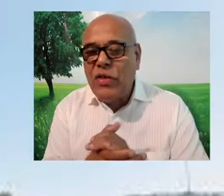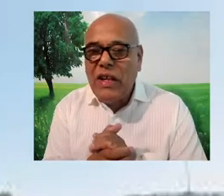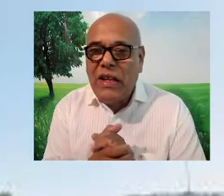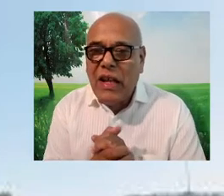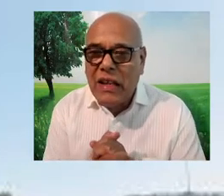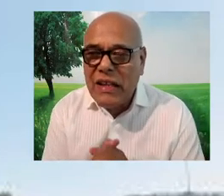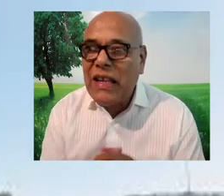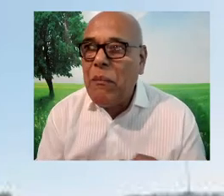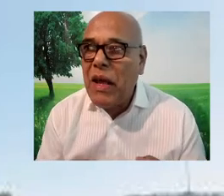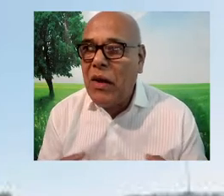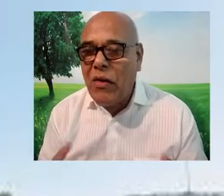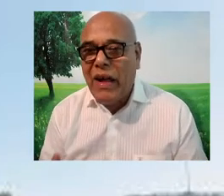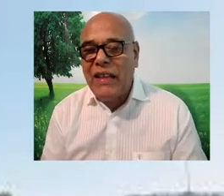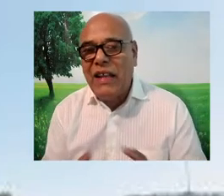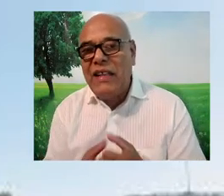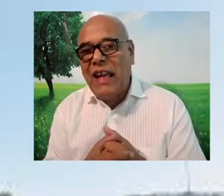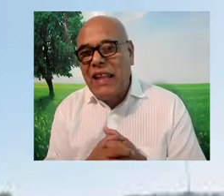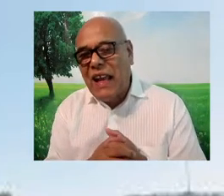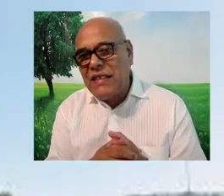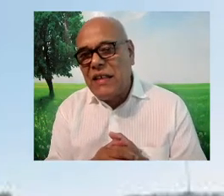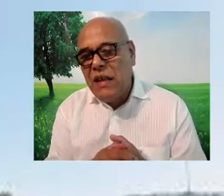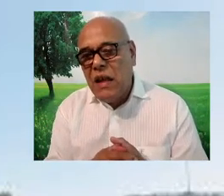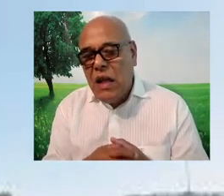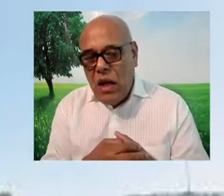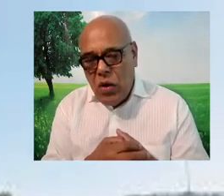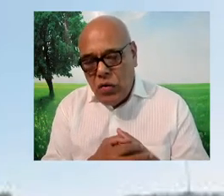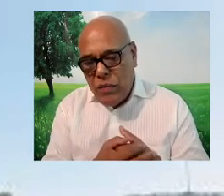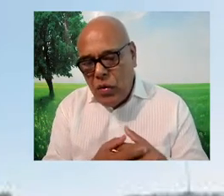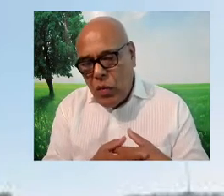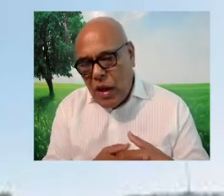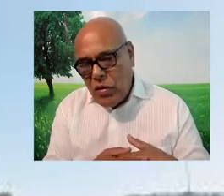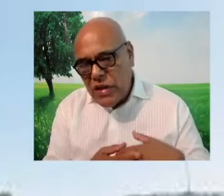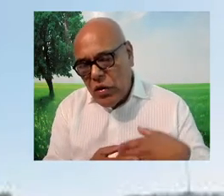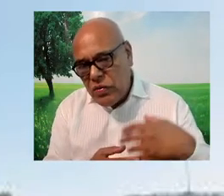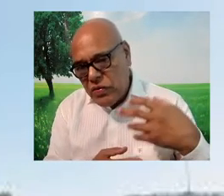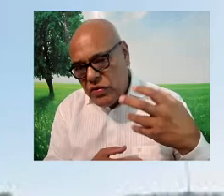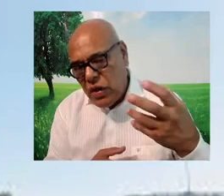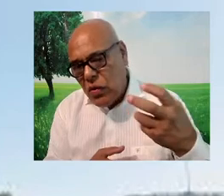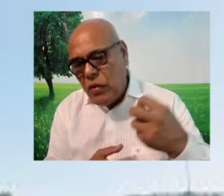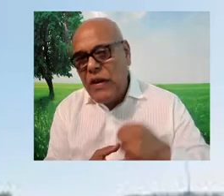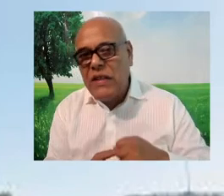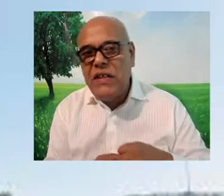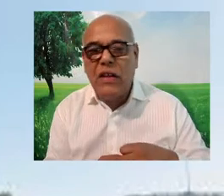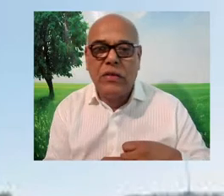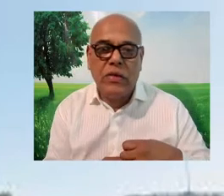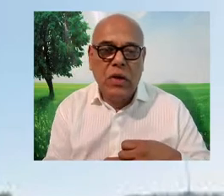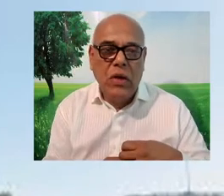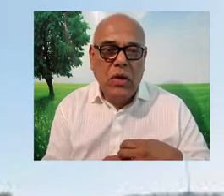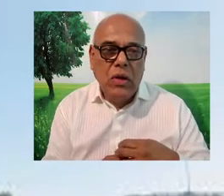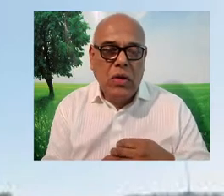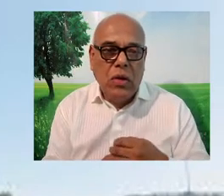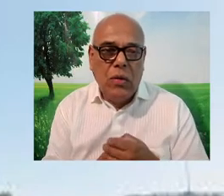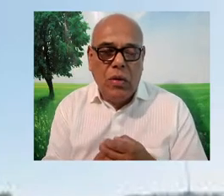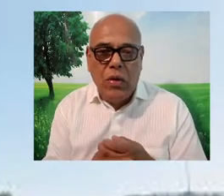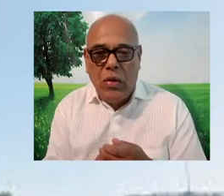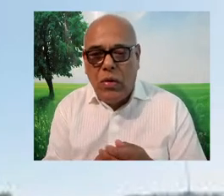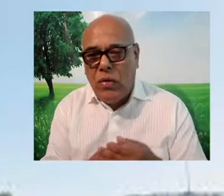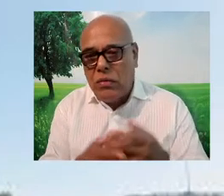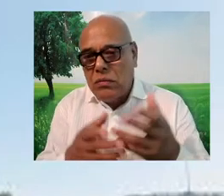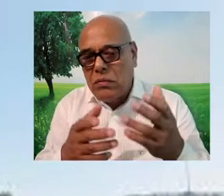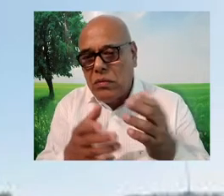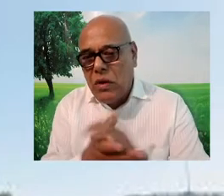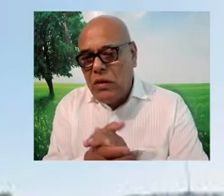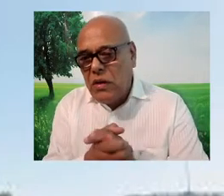polarización interna también con características de clase. Los vinculados a los círculos financieros como